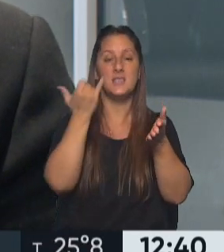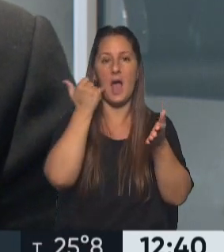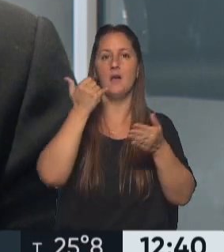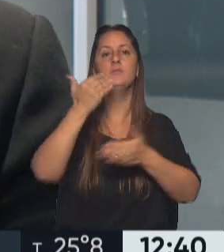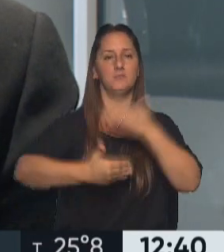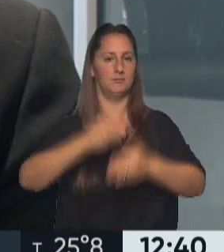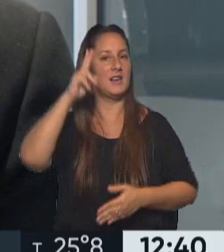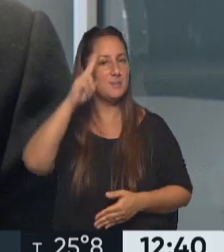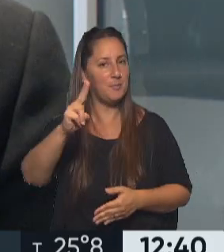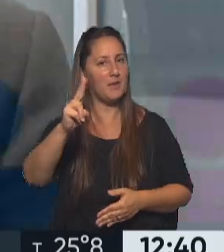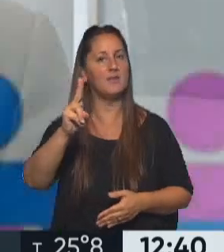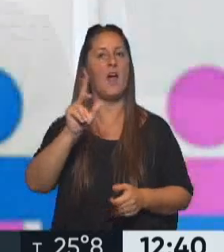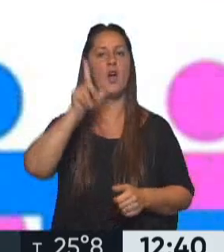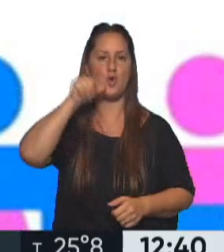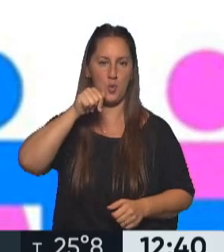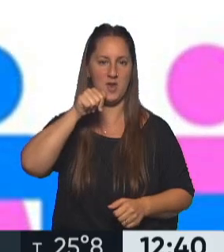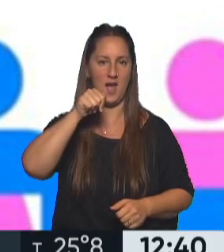ya respeta el criterio no binario de identificación de género.